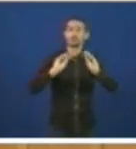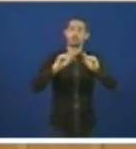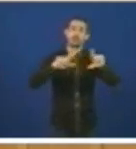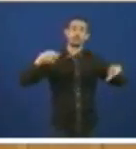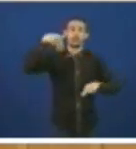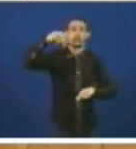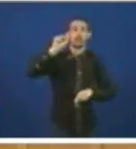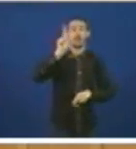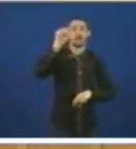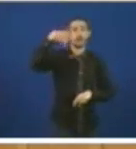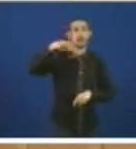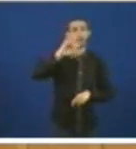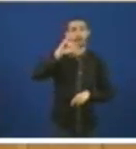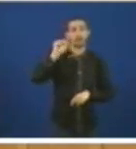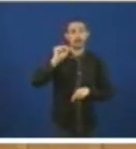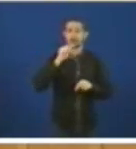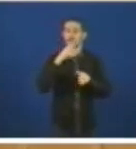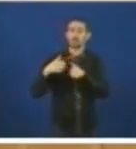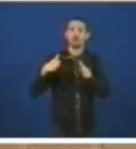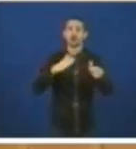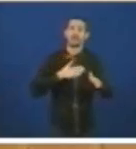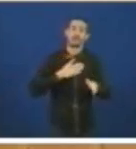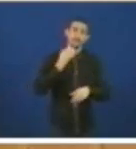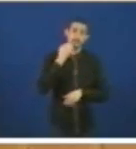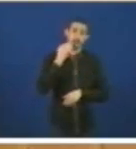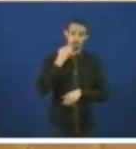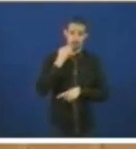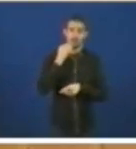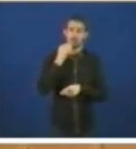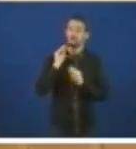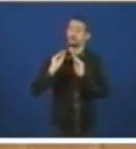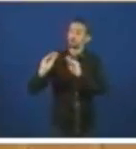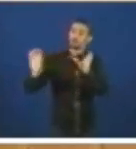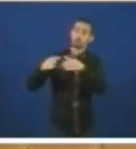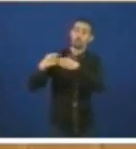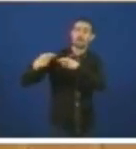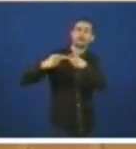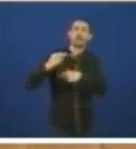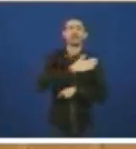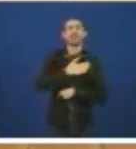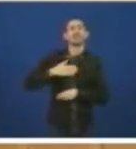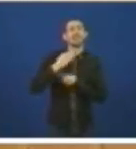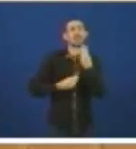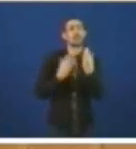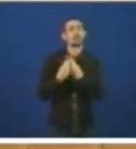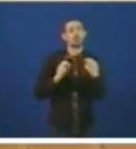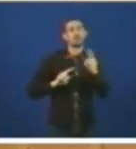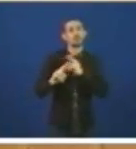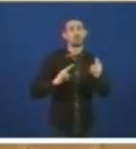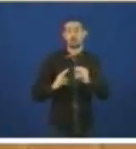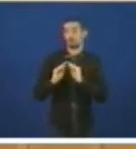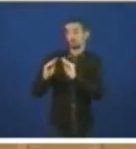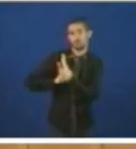Ría de Ferrol. O que quere facer o BNG con esta interpelación é testar o grau de cumprimento